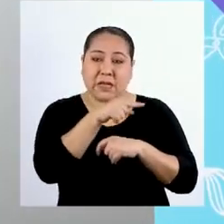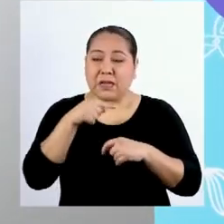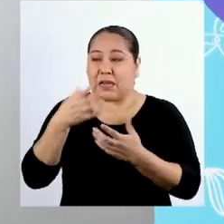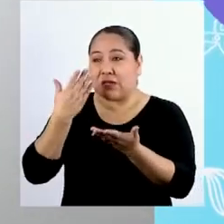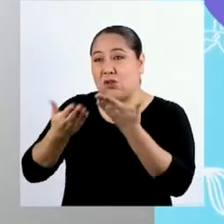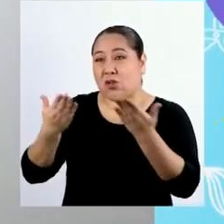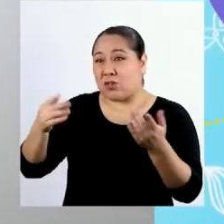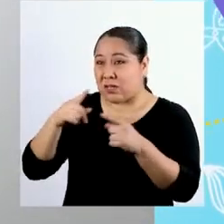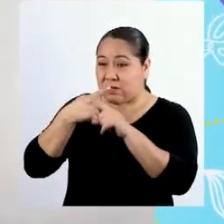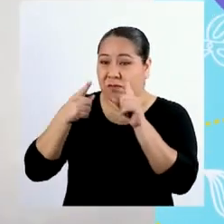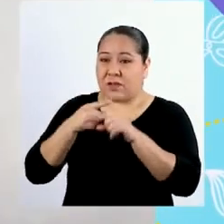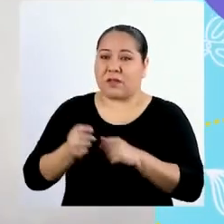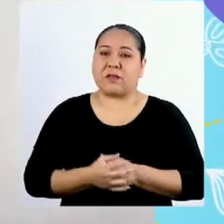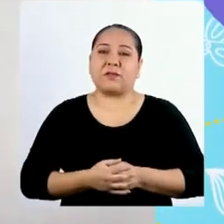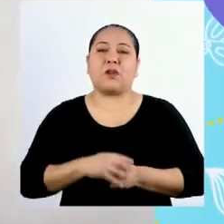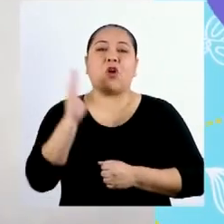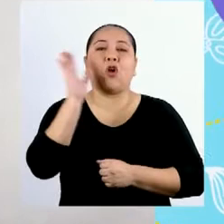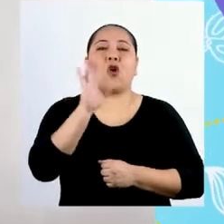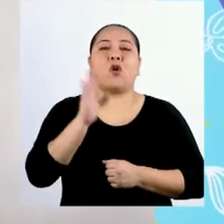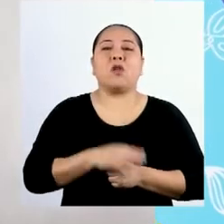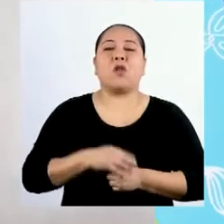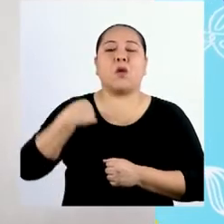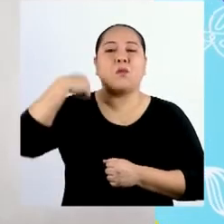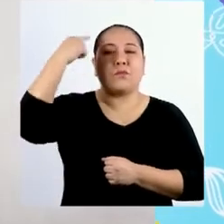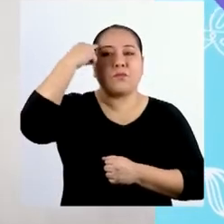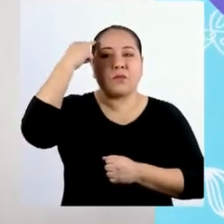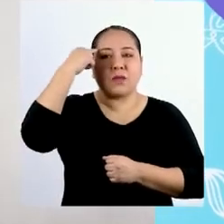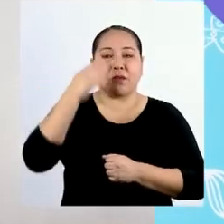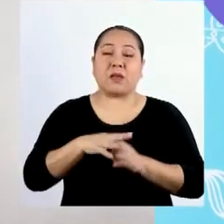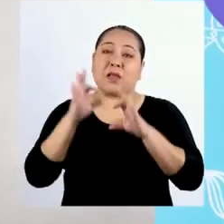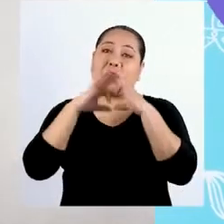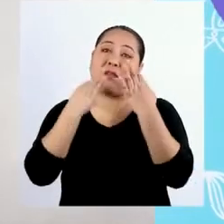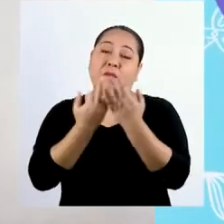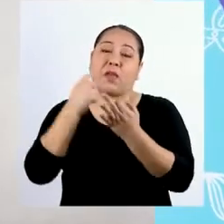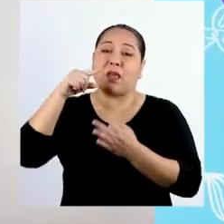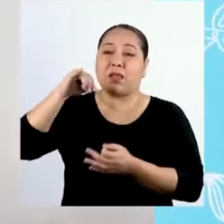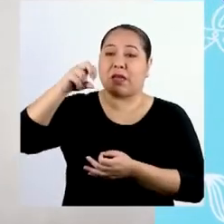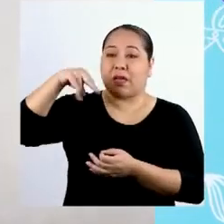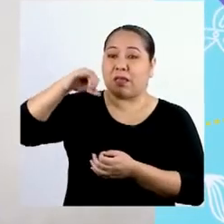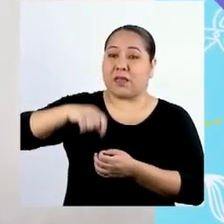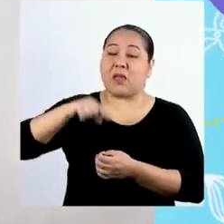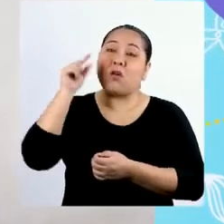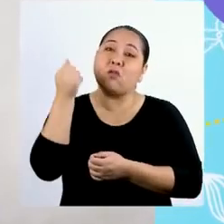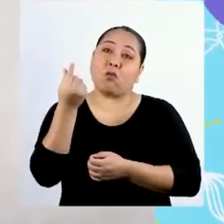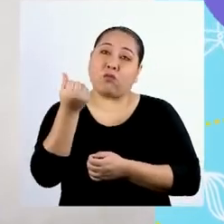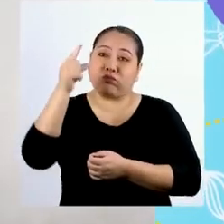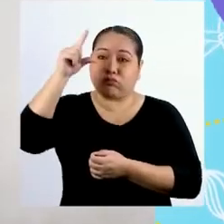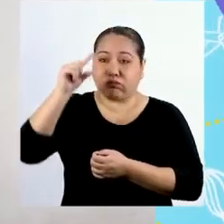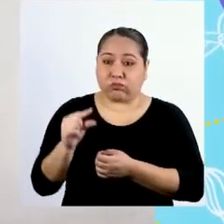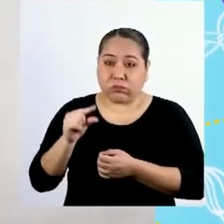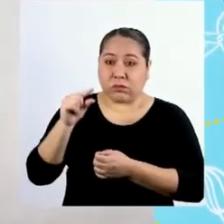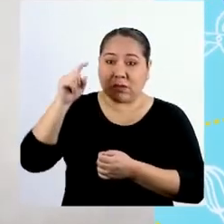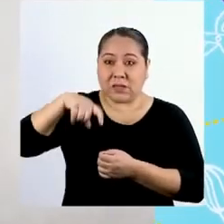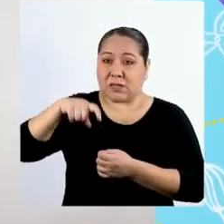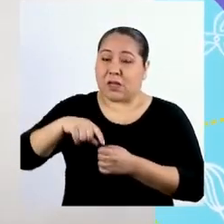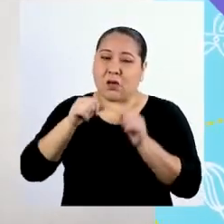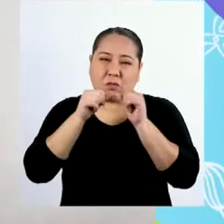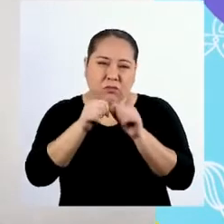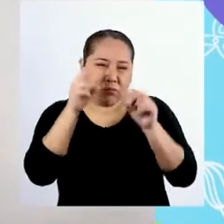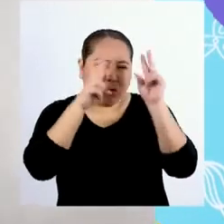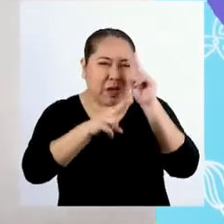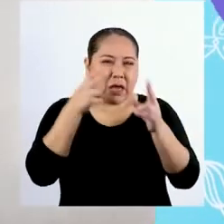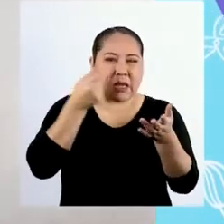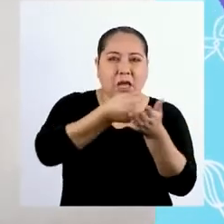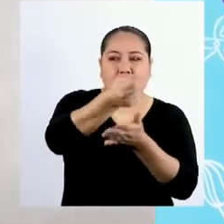y otras cosas. Hola, considero que la familia de Yanina, debido a que sus ingresos bajaron, tuvo que decidir bien